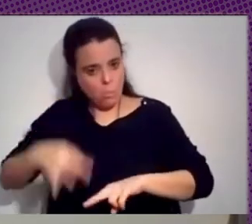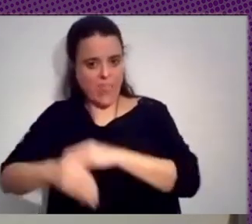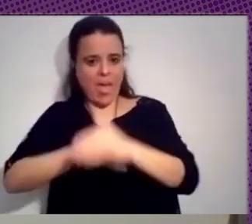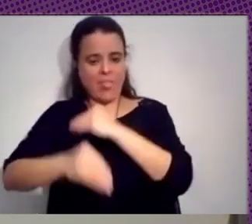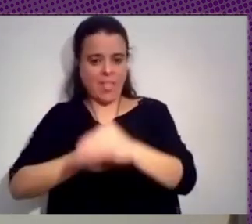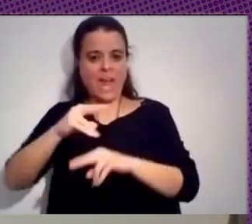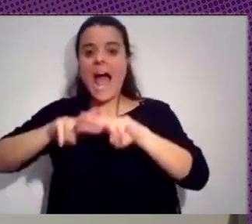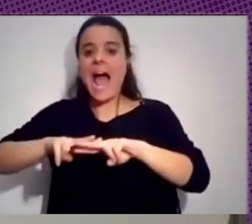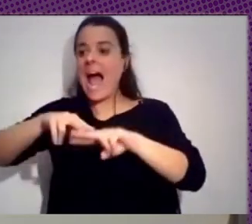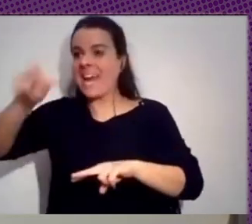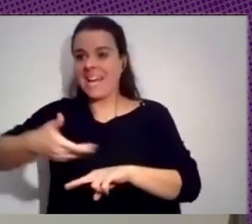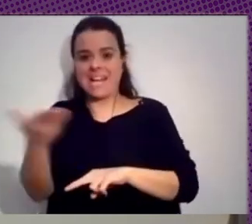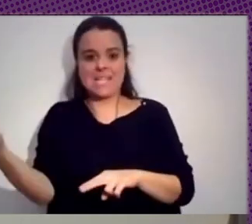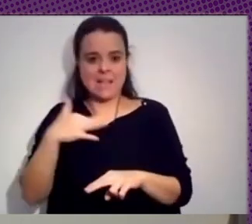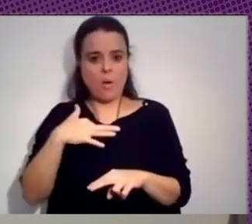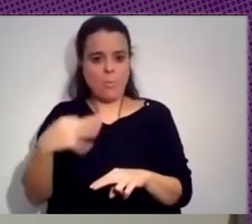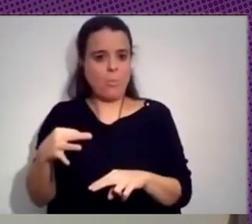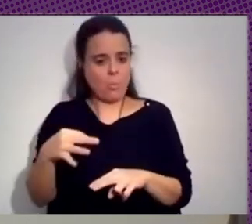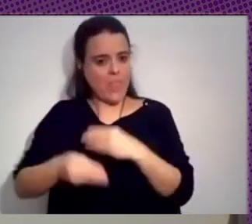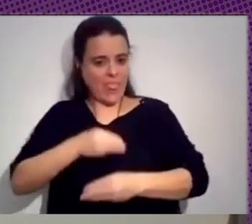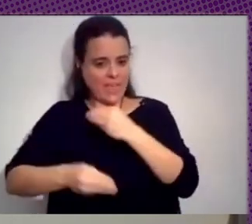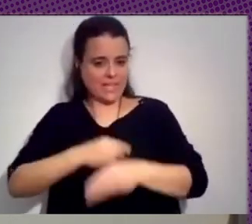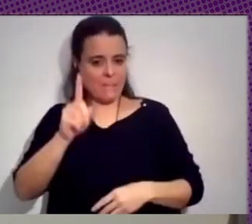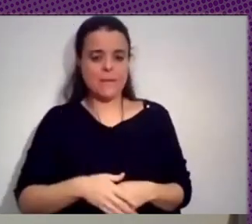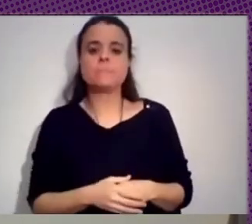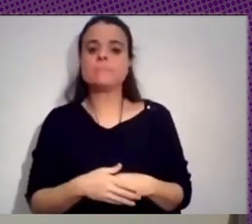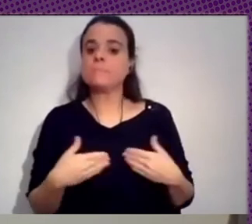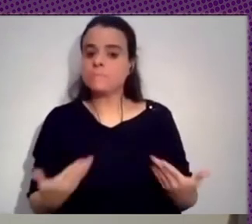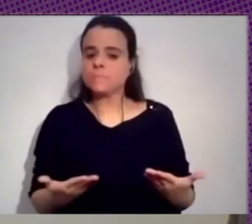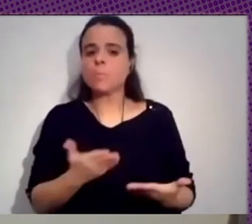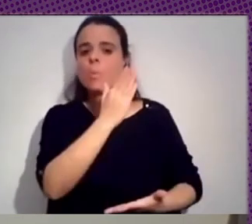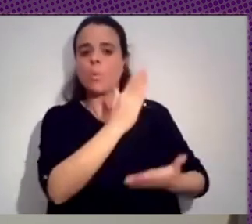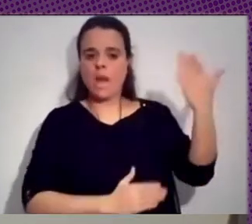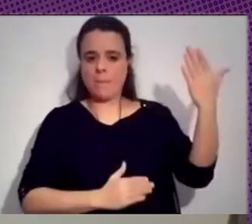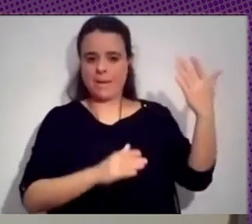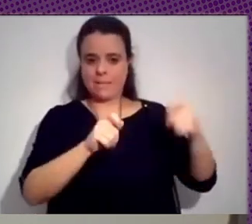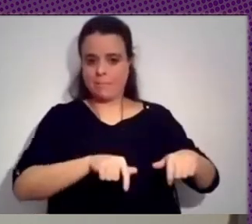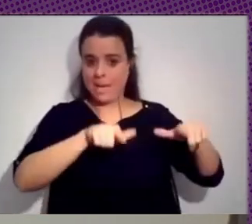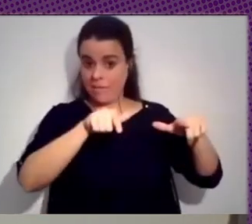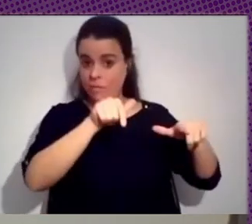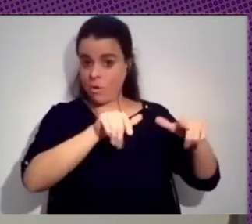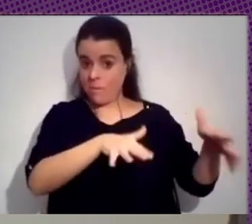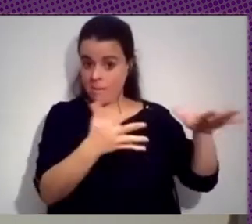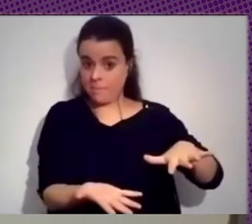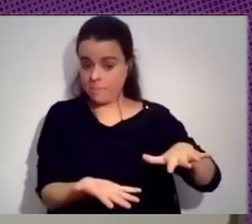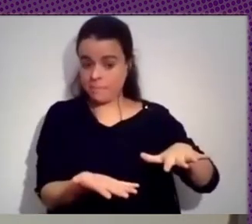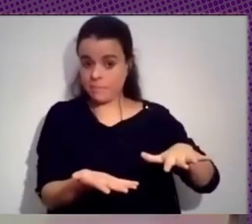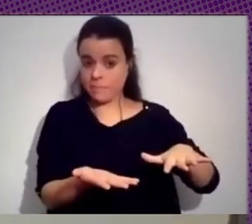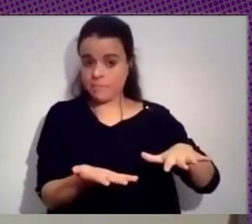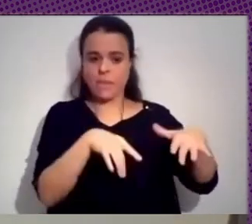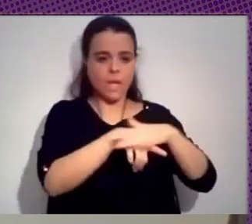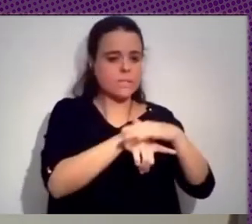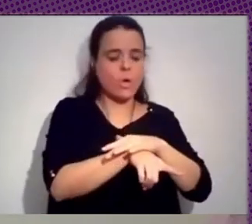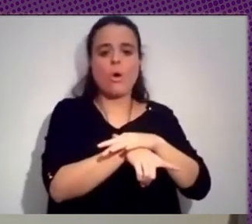hipótesis, pueda reproducir el análisis. Entonces, por un lado tenemos la plataforma de ingestión que estamos trabajando con toda la gestión